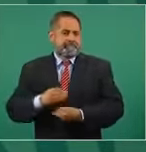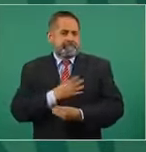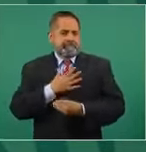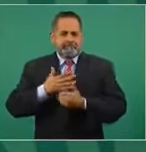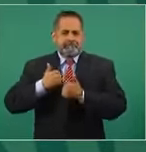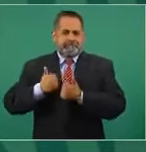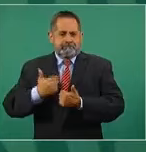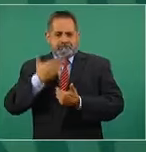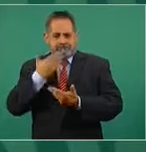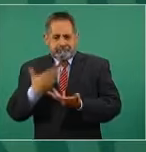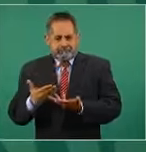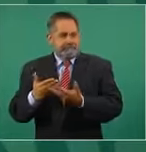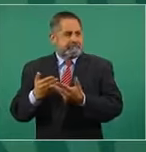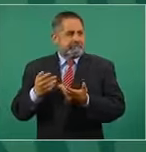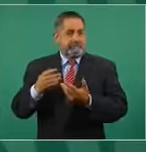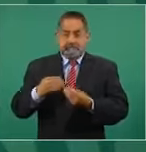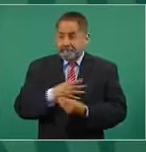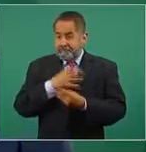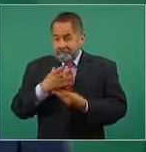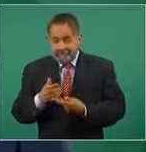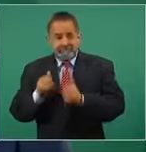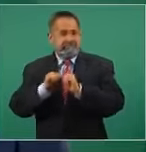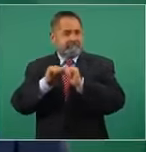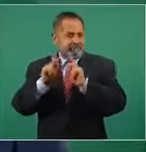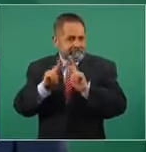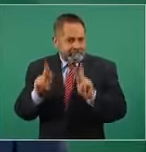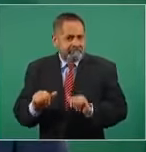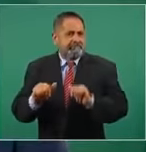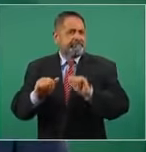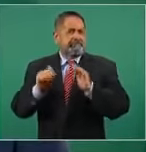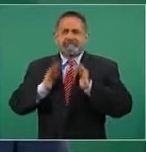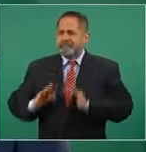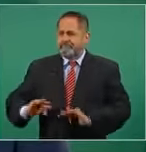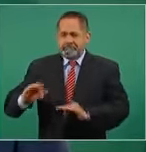bienestar hay paz, hay tranquilidad en México.